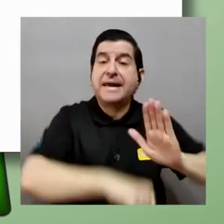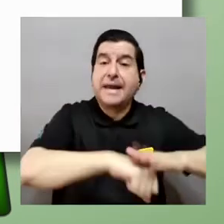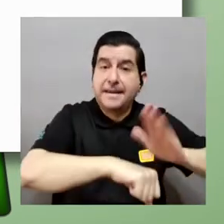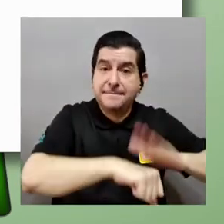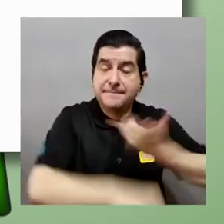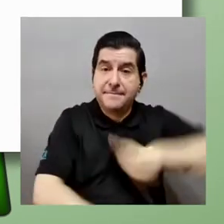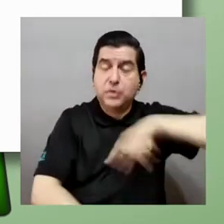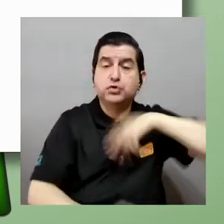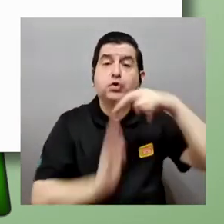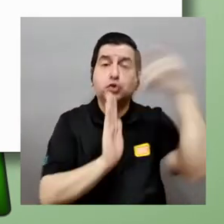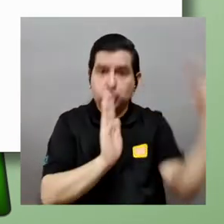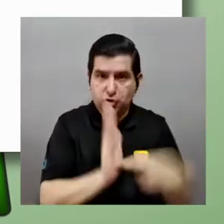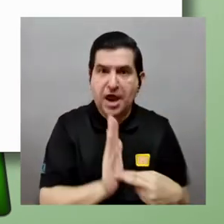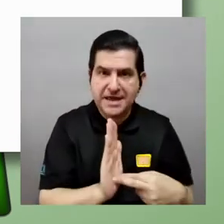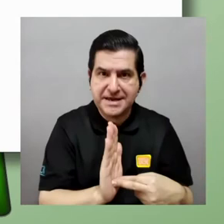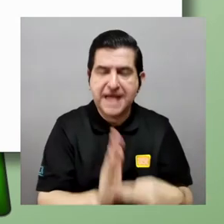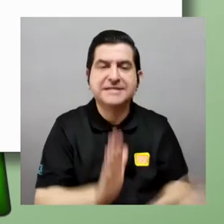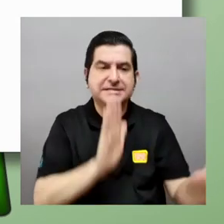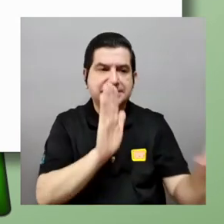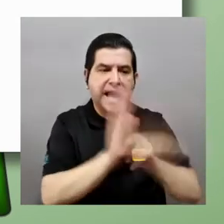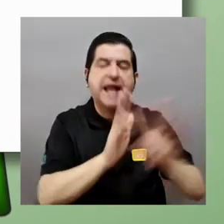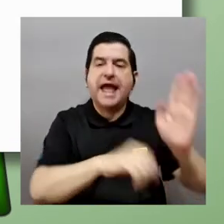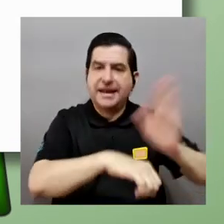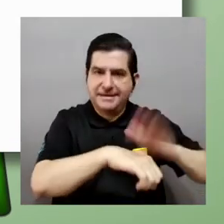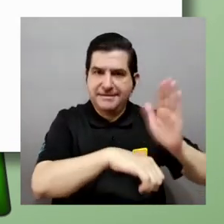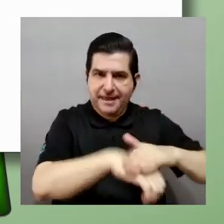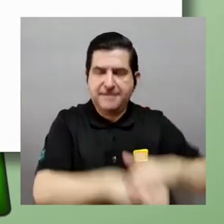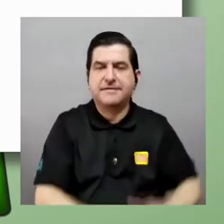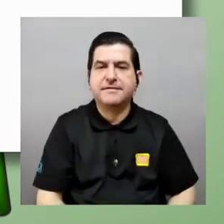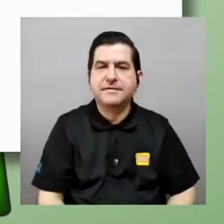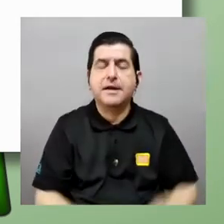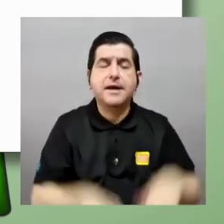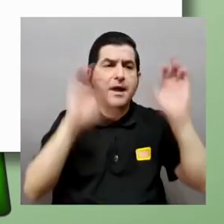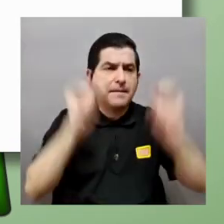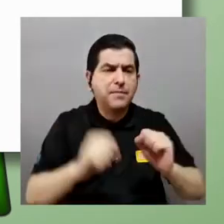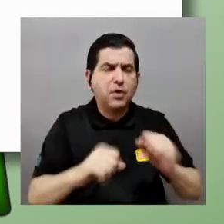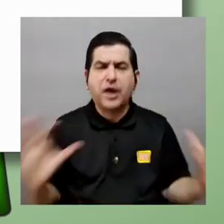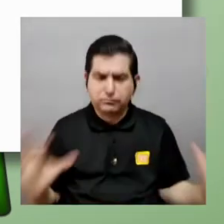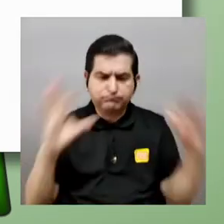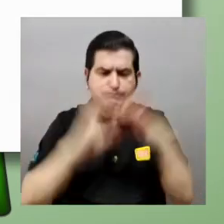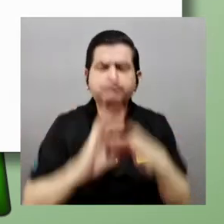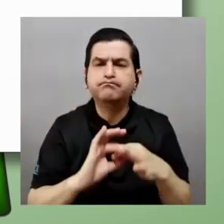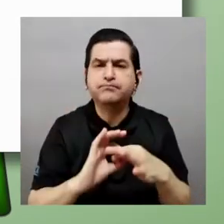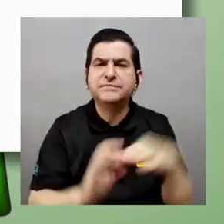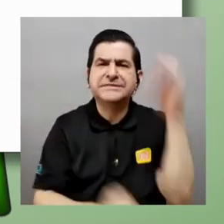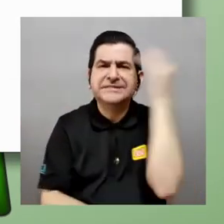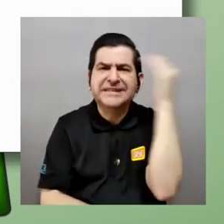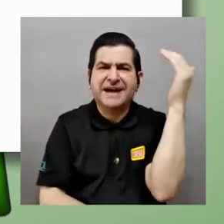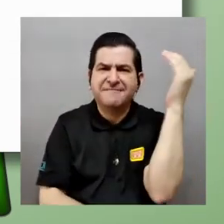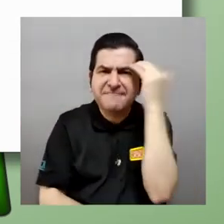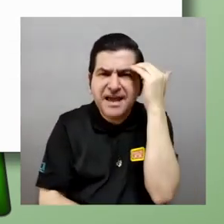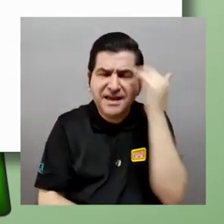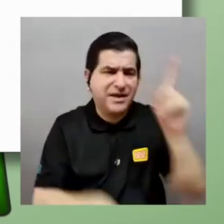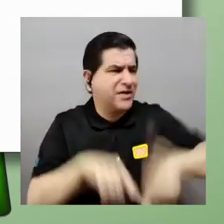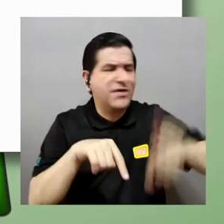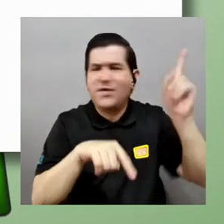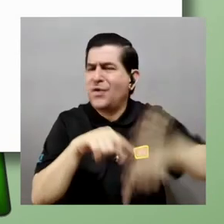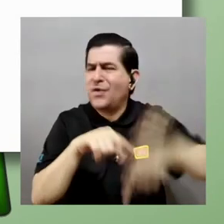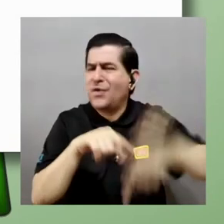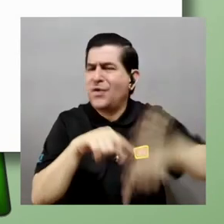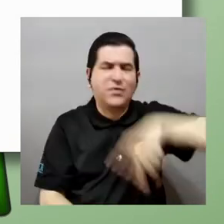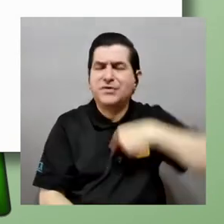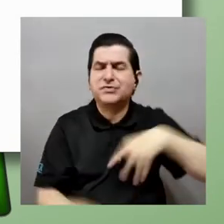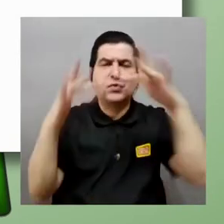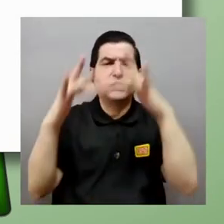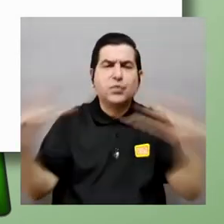clásica nos permite dar reglas para las leyes permitidas al lograr esta unificación sabemos que